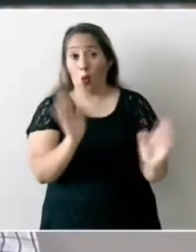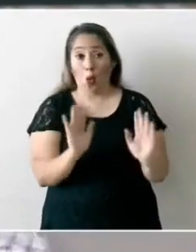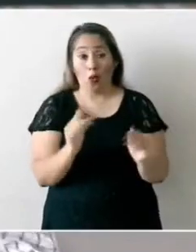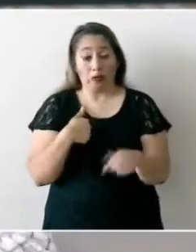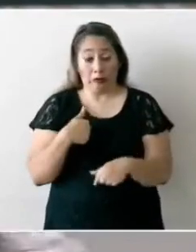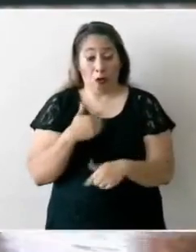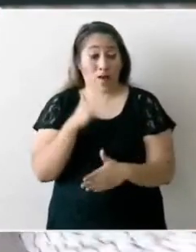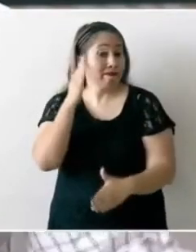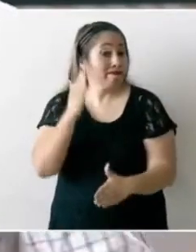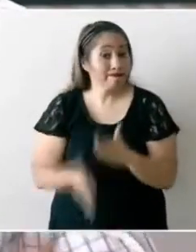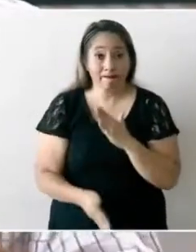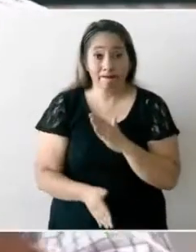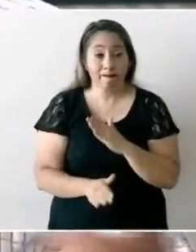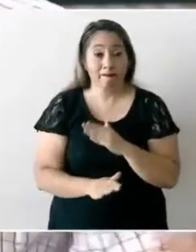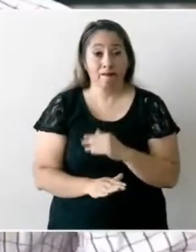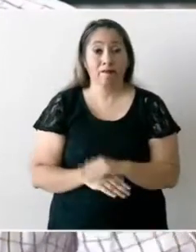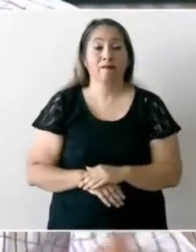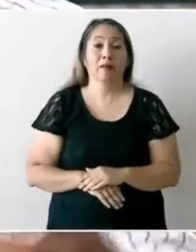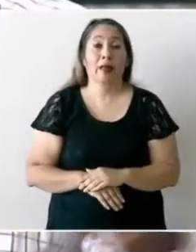y que además